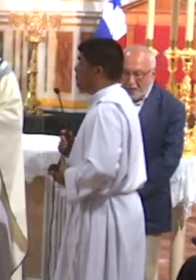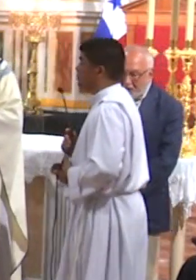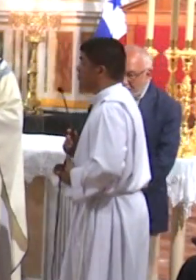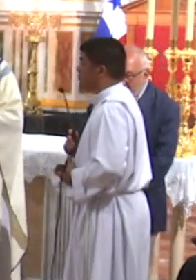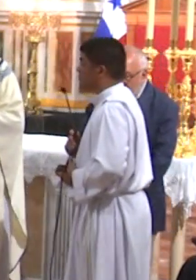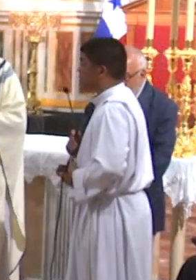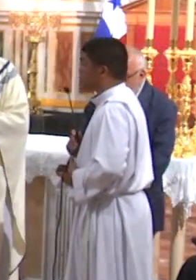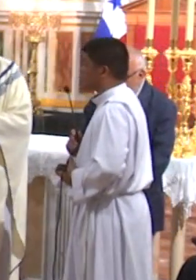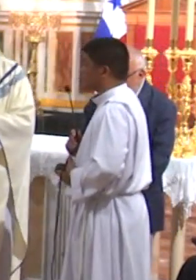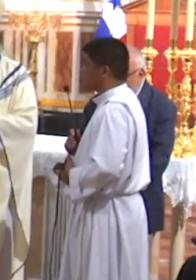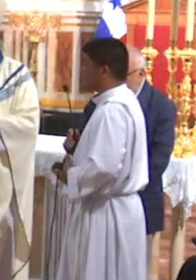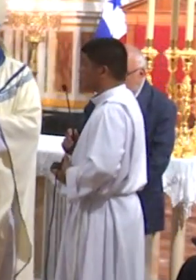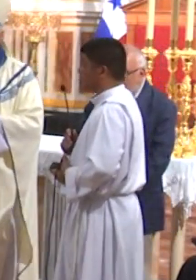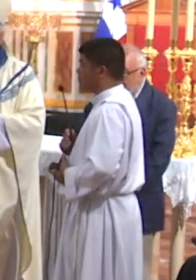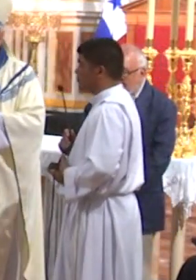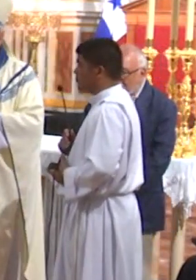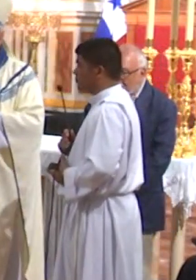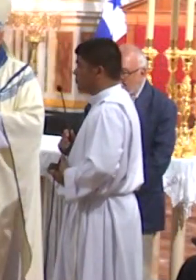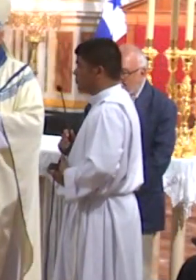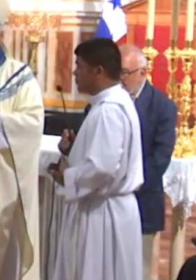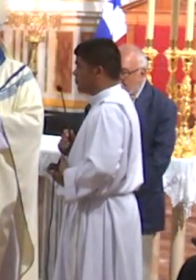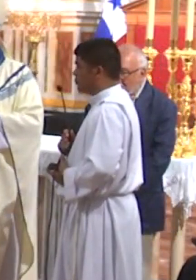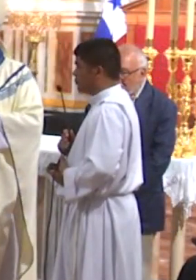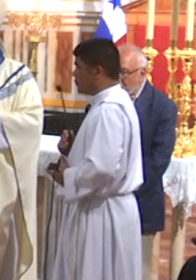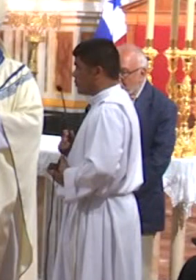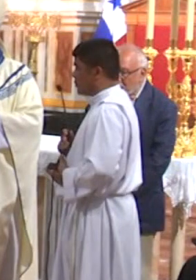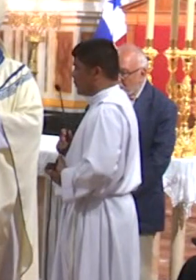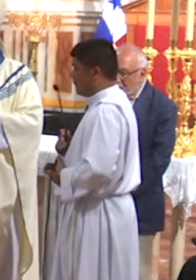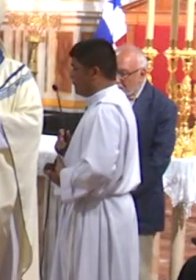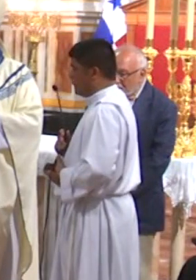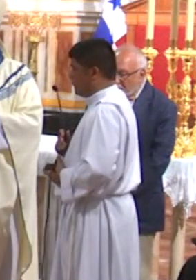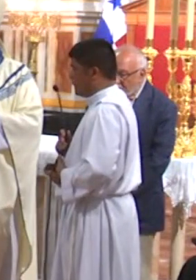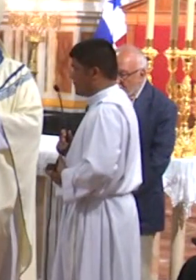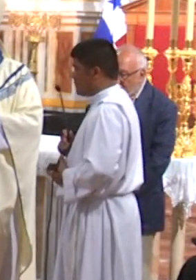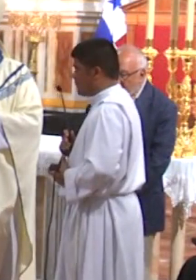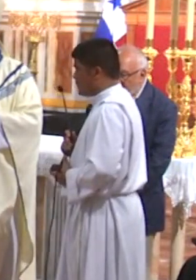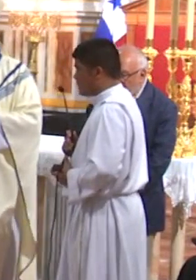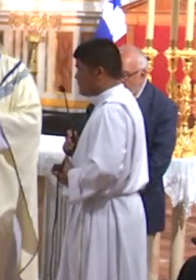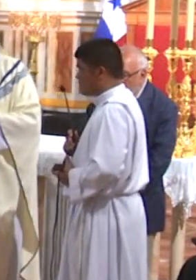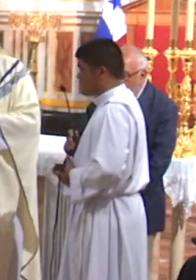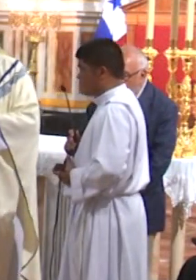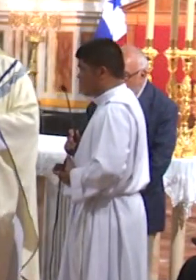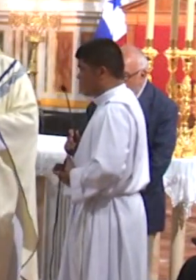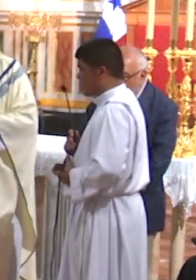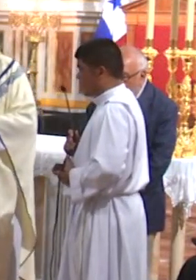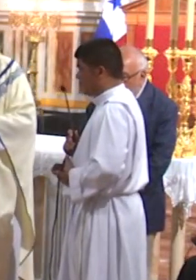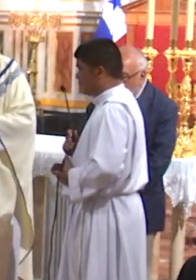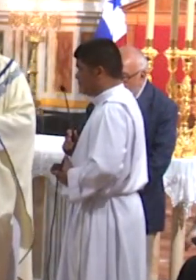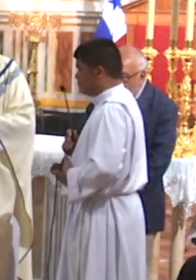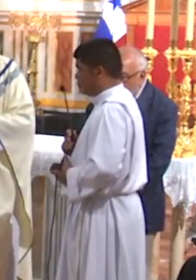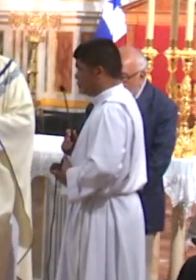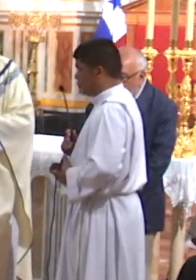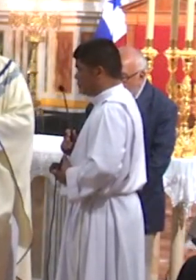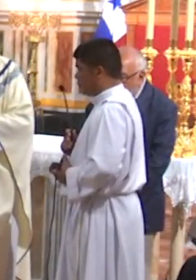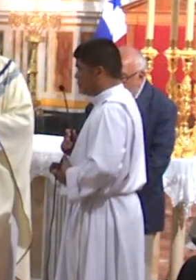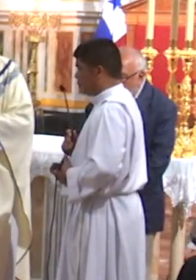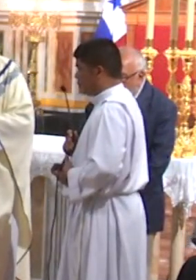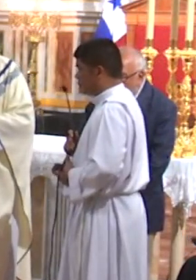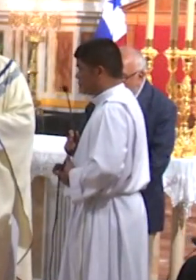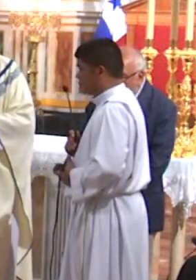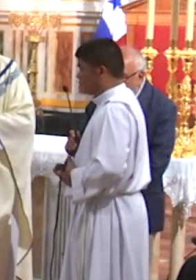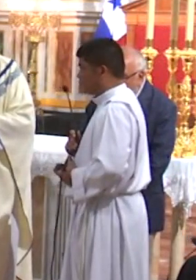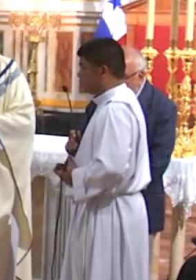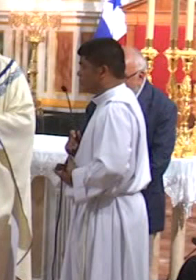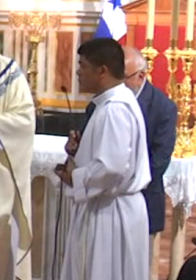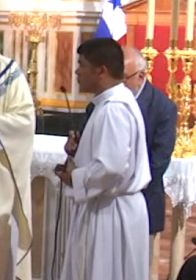hizo capaz, se fió de mí y me confió este ministerio. Carta de San Pablo a Timoteo.